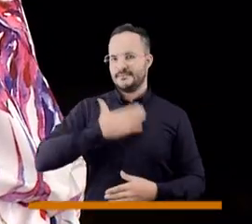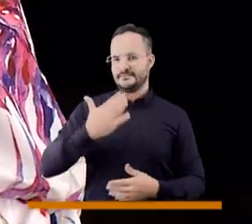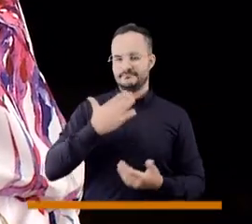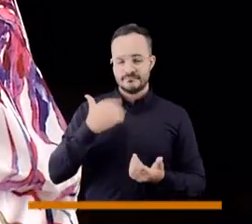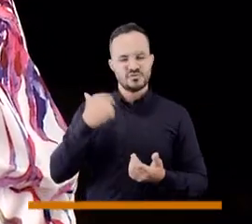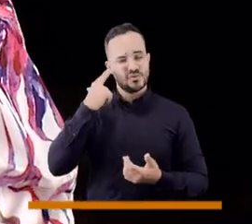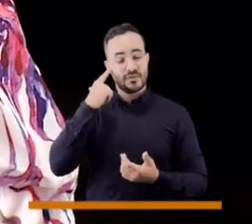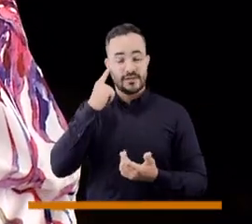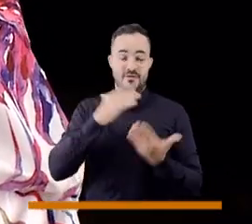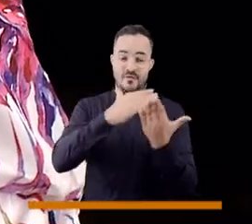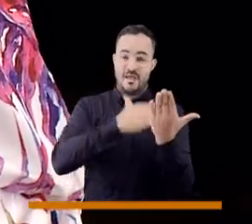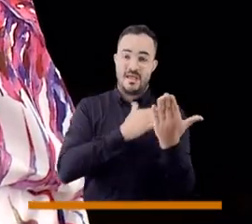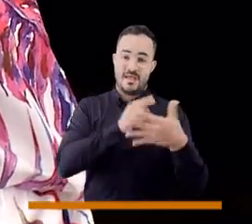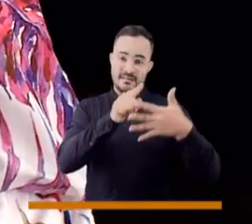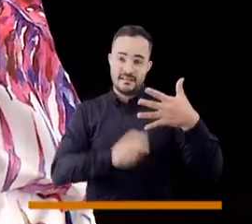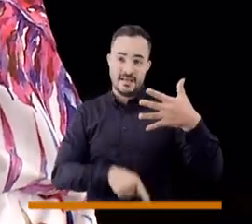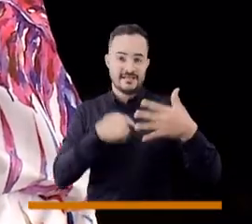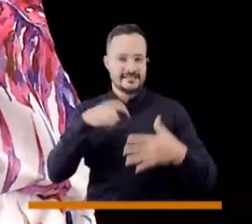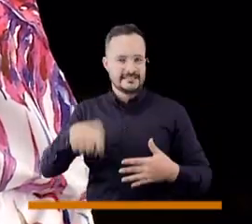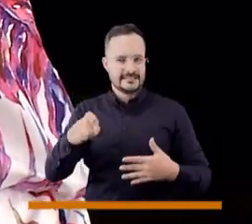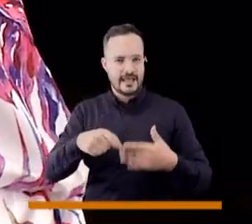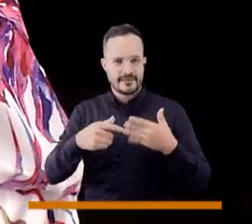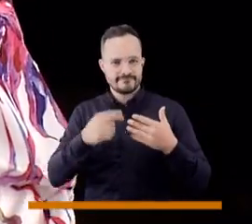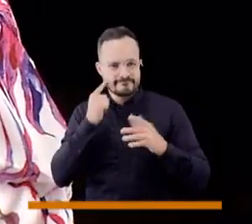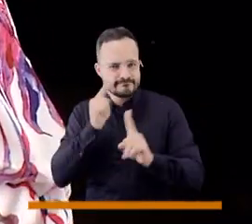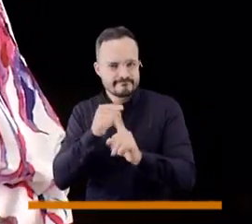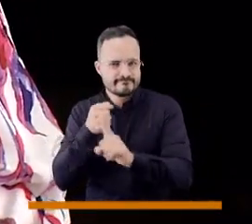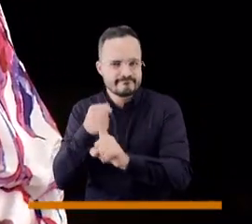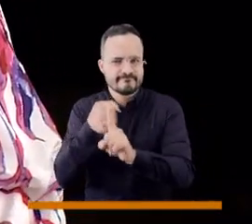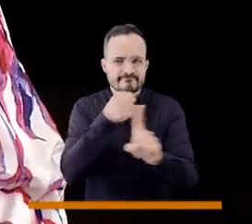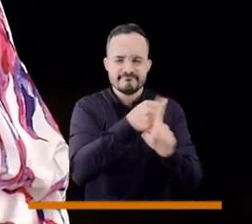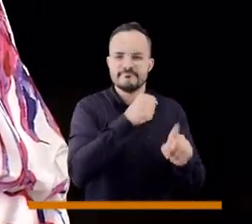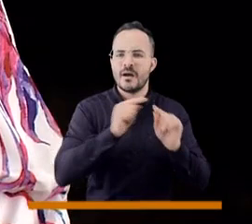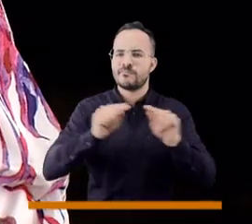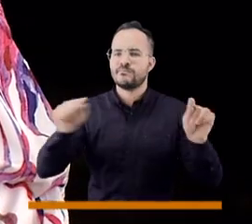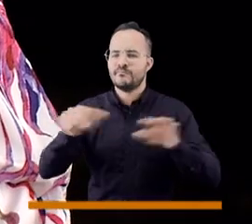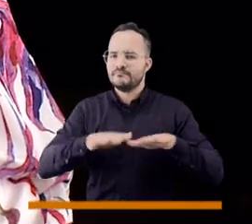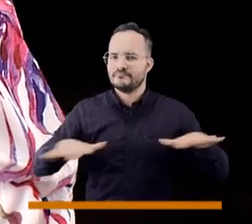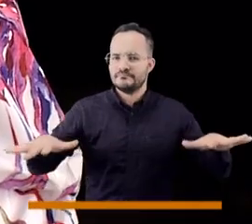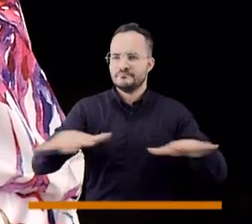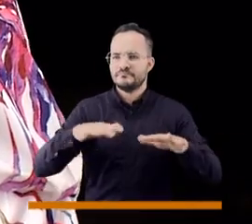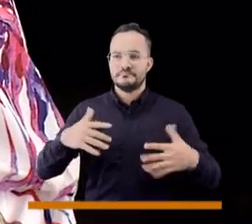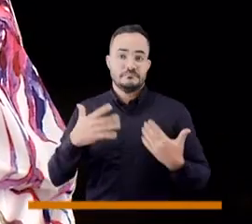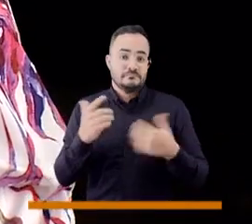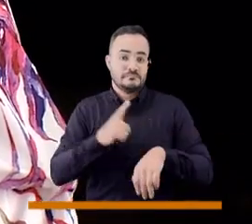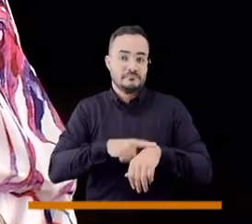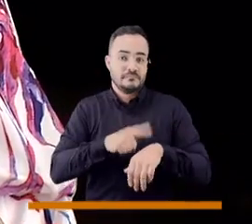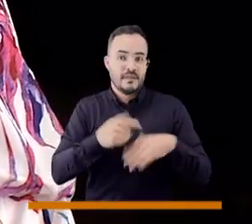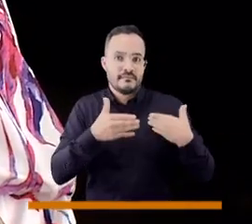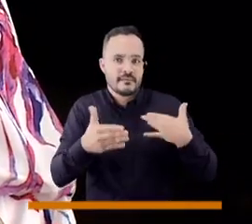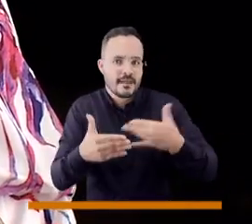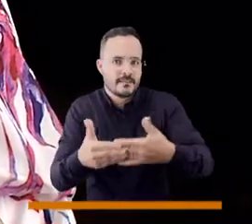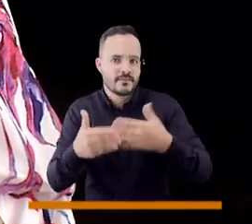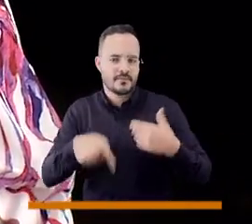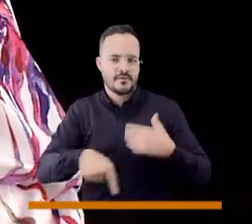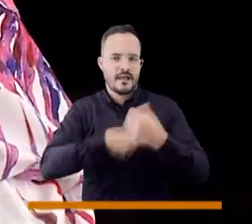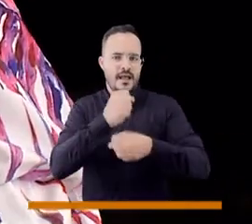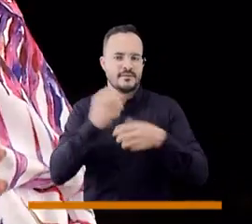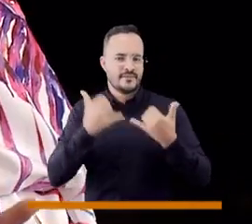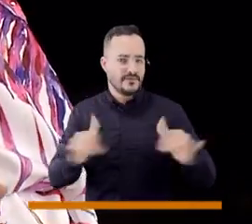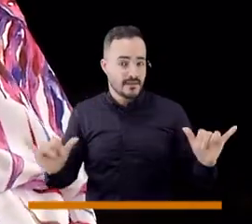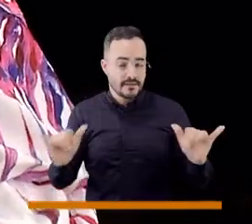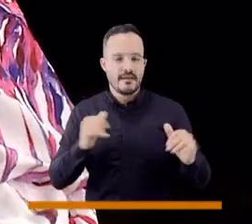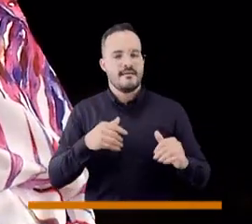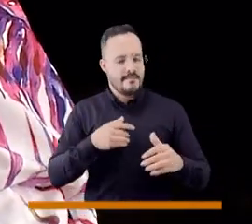esta agenda del turismo sostenible va a ser muy importante en este escenario,